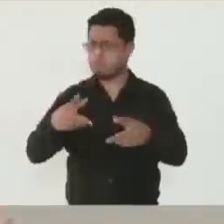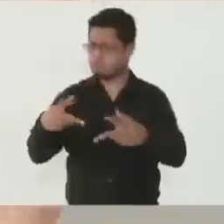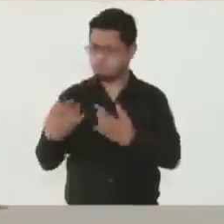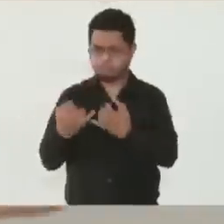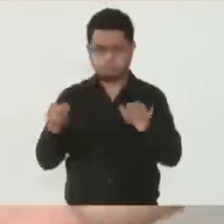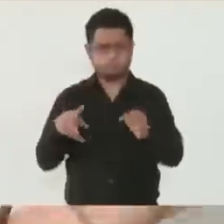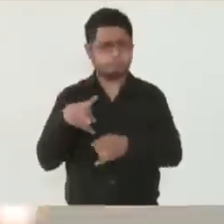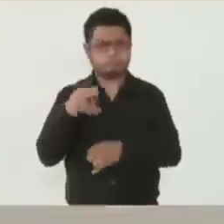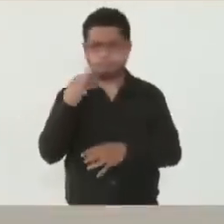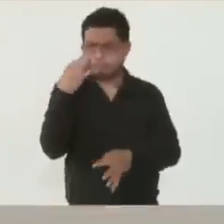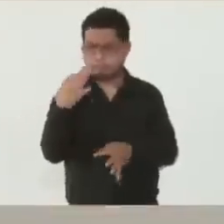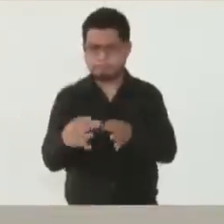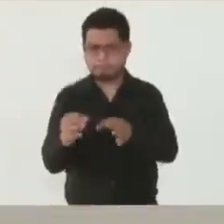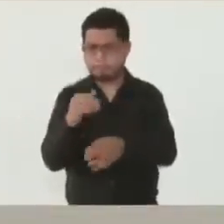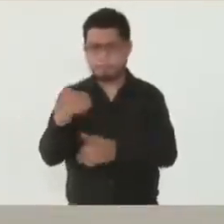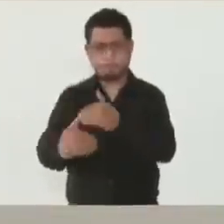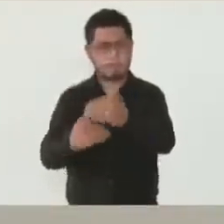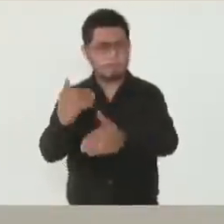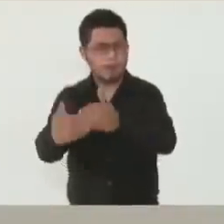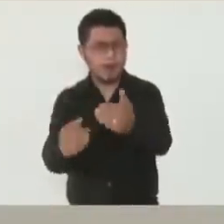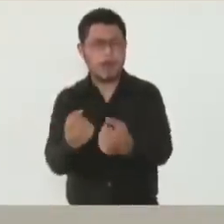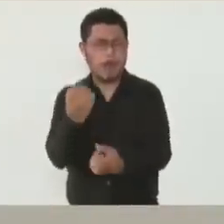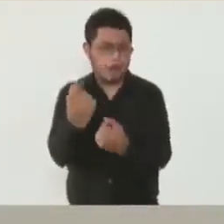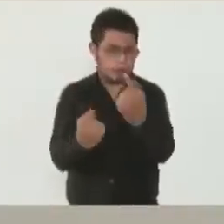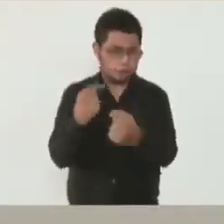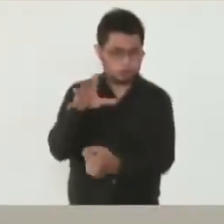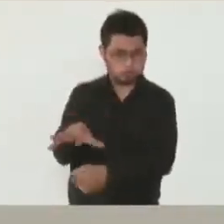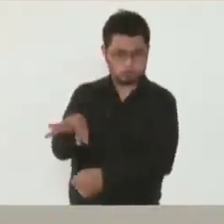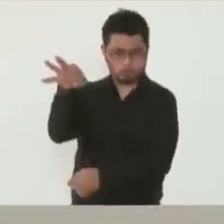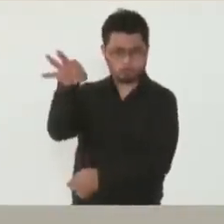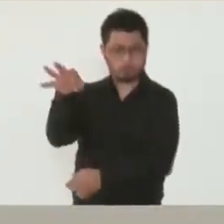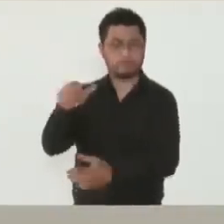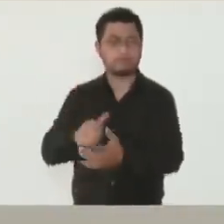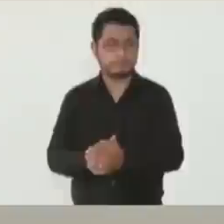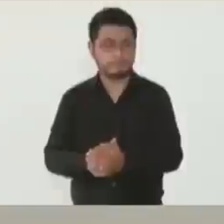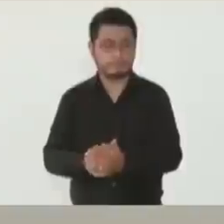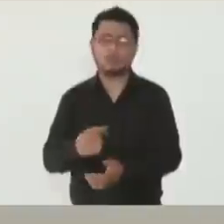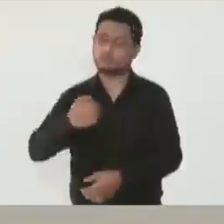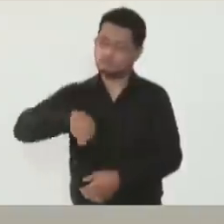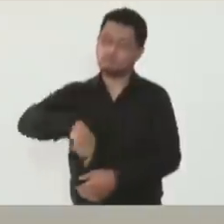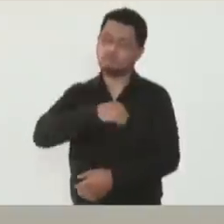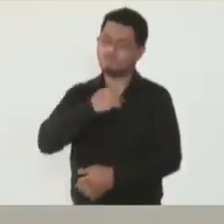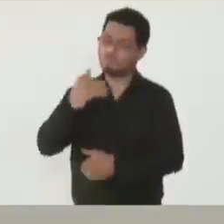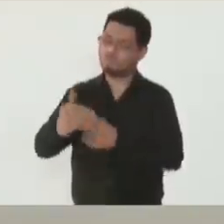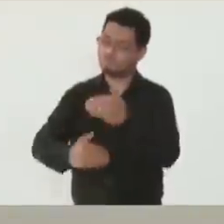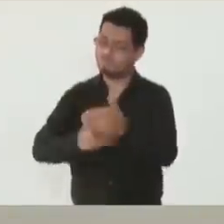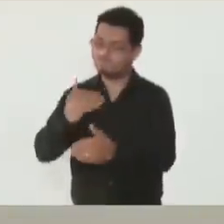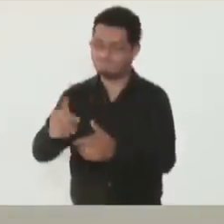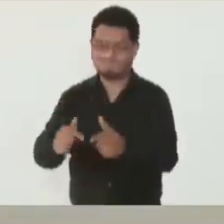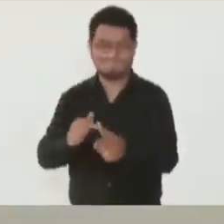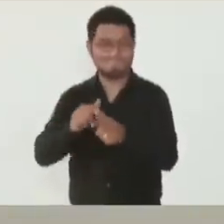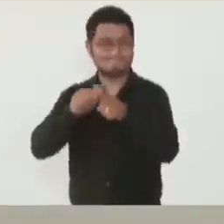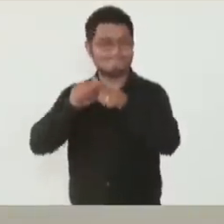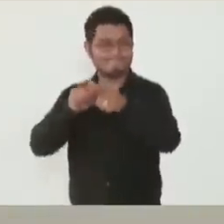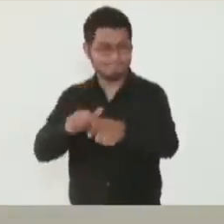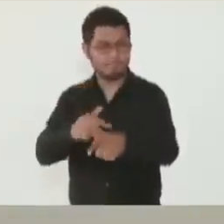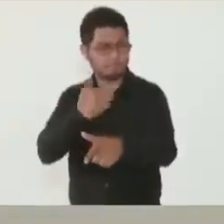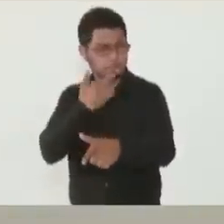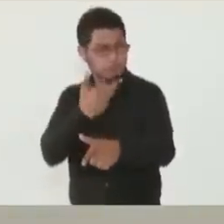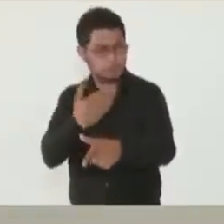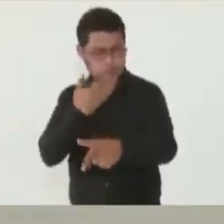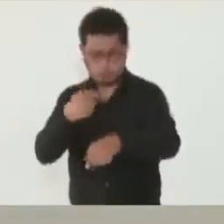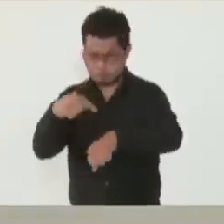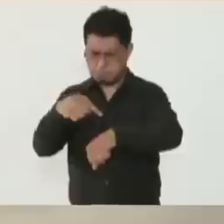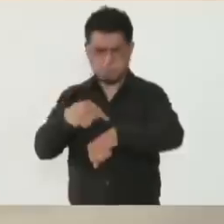exactamente junto a nosotros, e iremos avanzando a una buena velocidad.